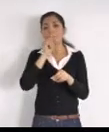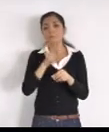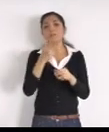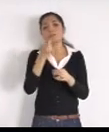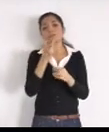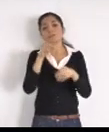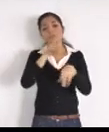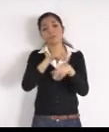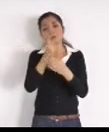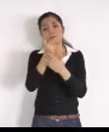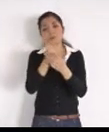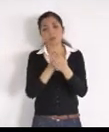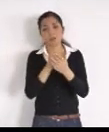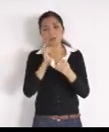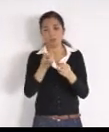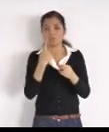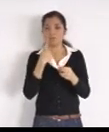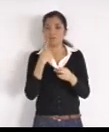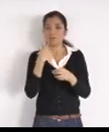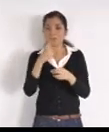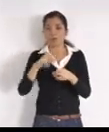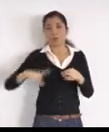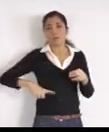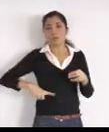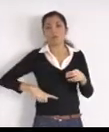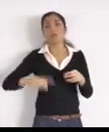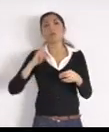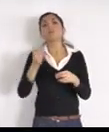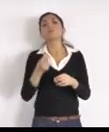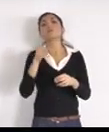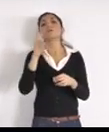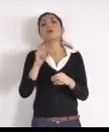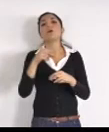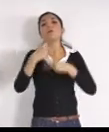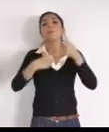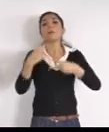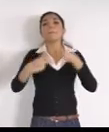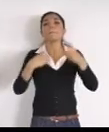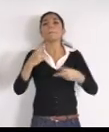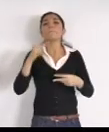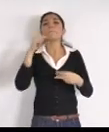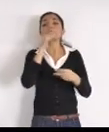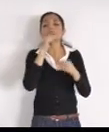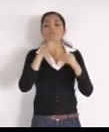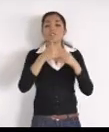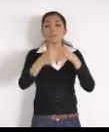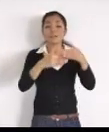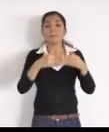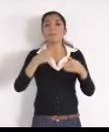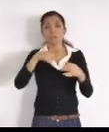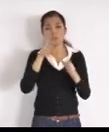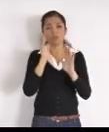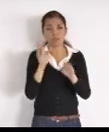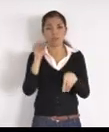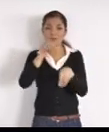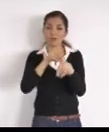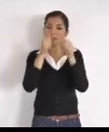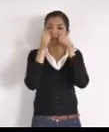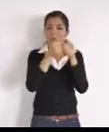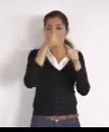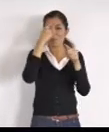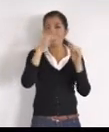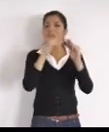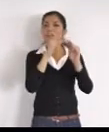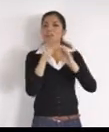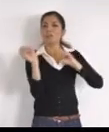vamos tan rápido, como quisiéramos, pero que ya estamos, tomando cartas, en el asunto, con esto, se terminó, tiempo,